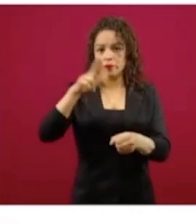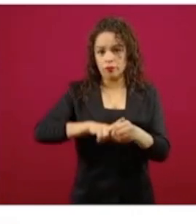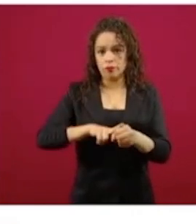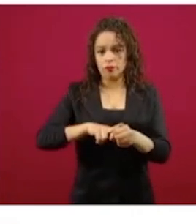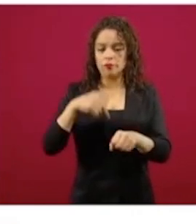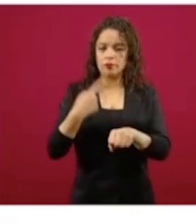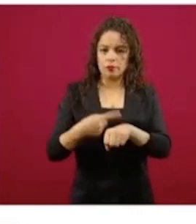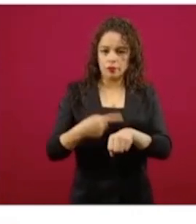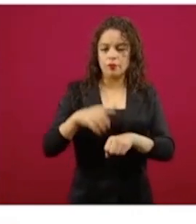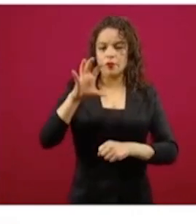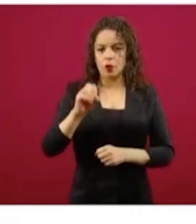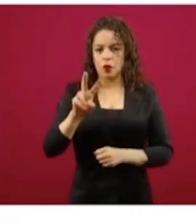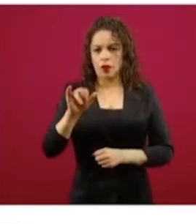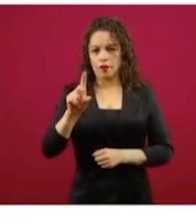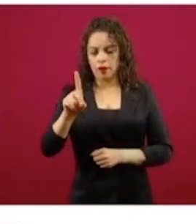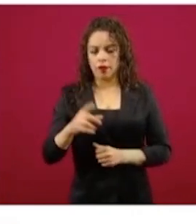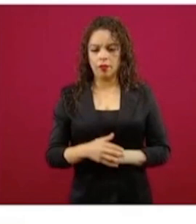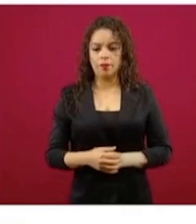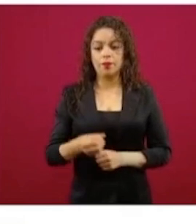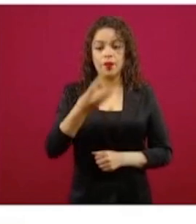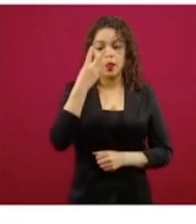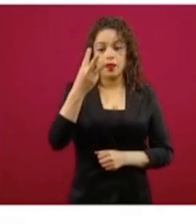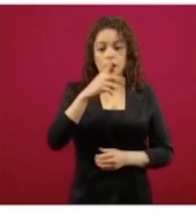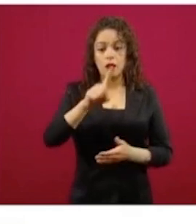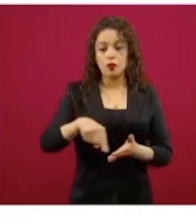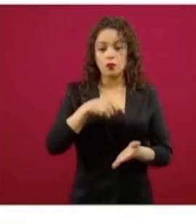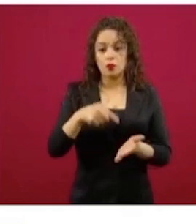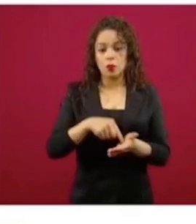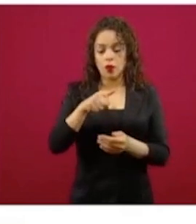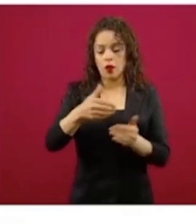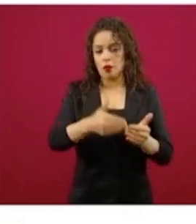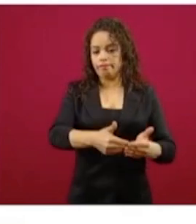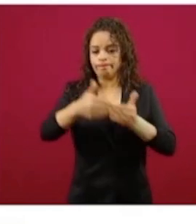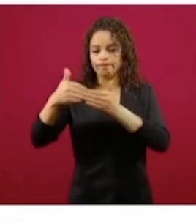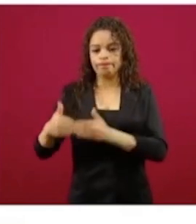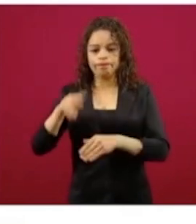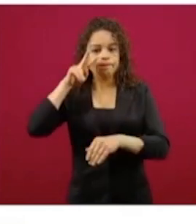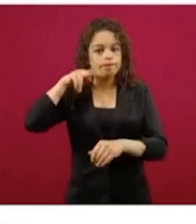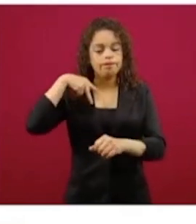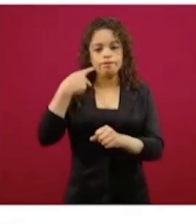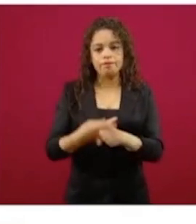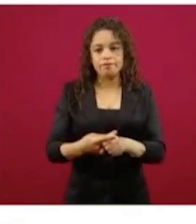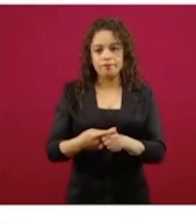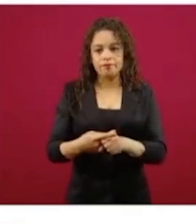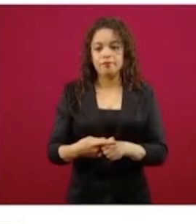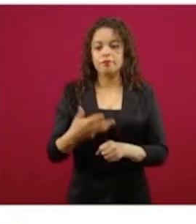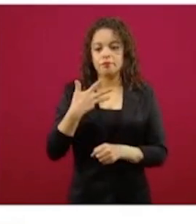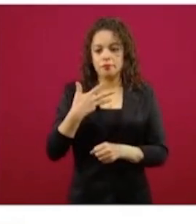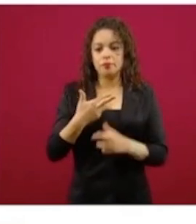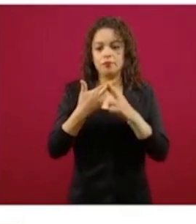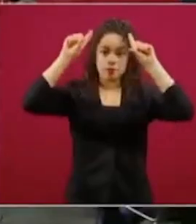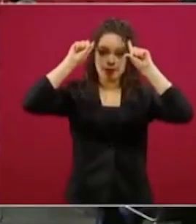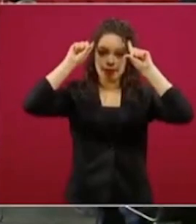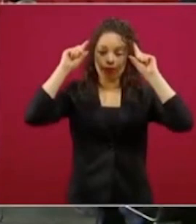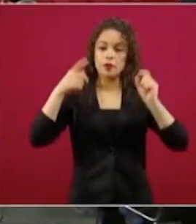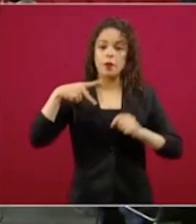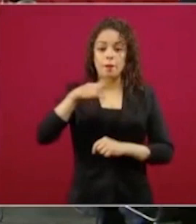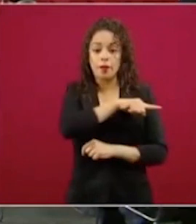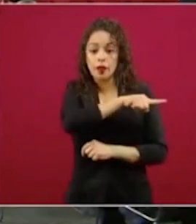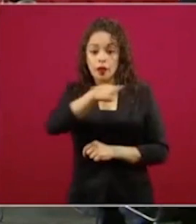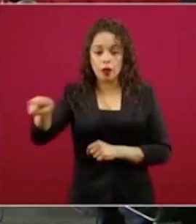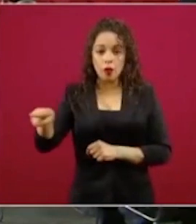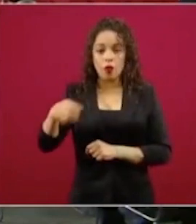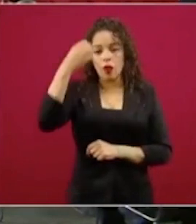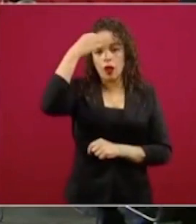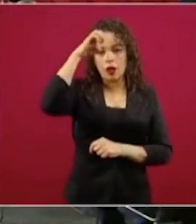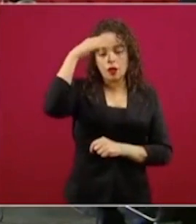Igualmente tenemos tres centros de aislamiento voluntario, tiene una capacidad de mil doscientos cincuenta y dos personas. Y estos